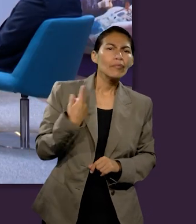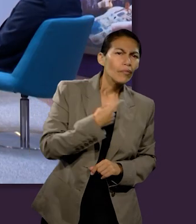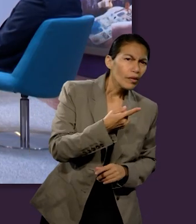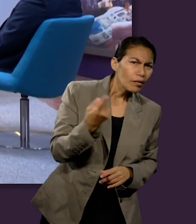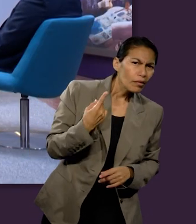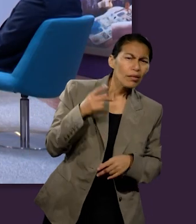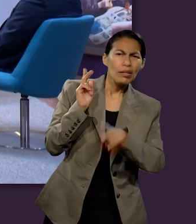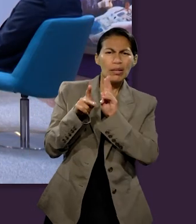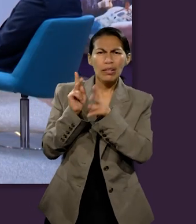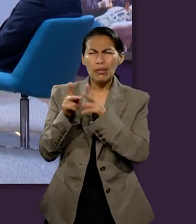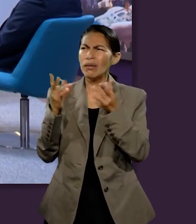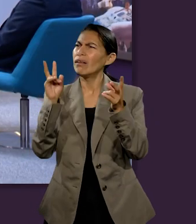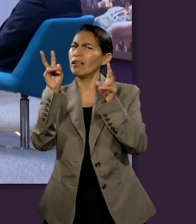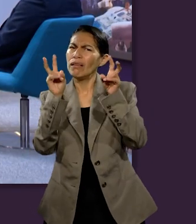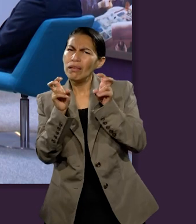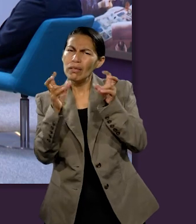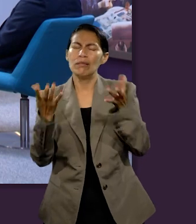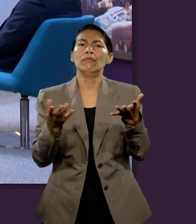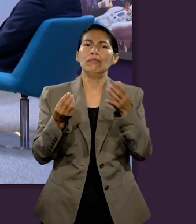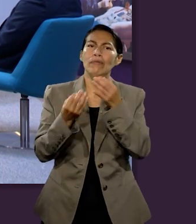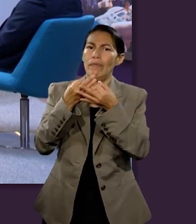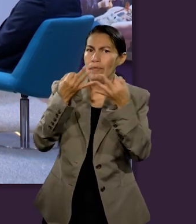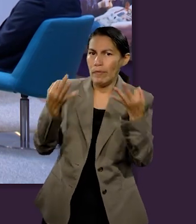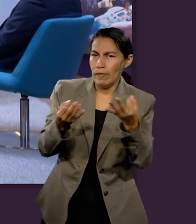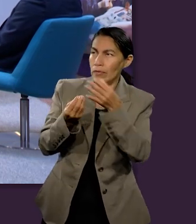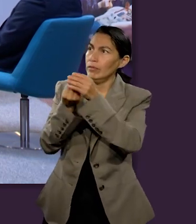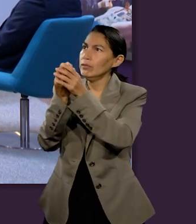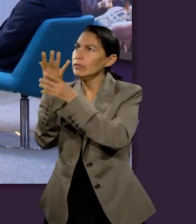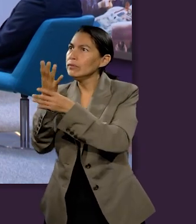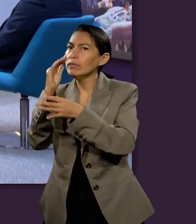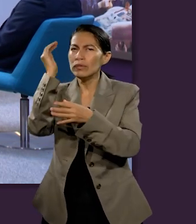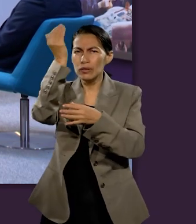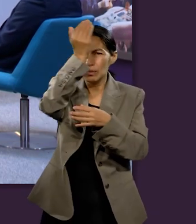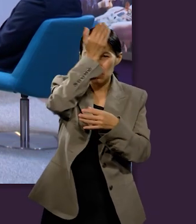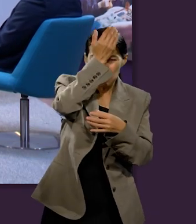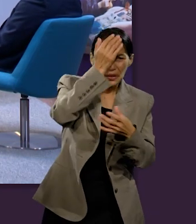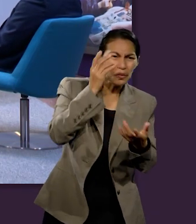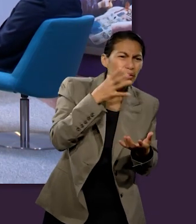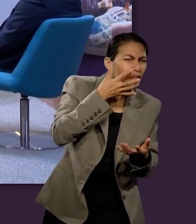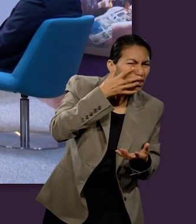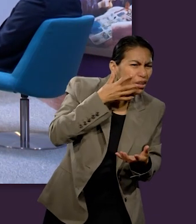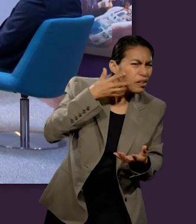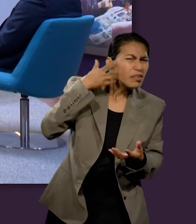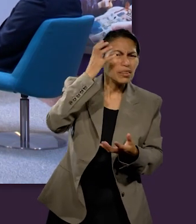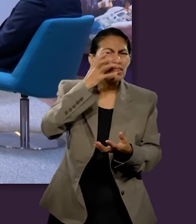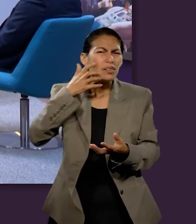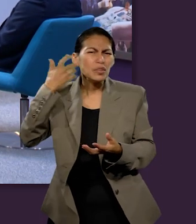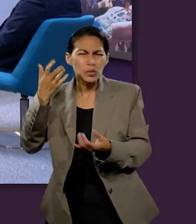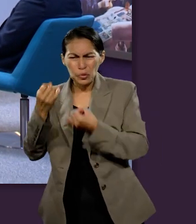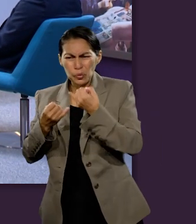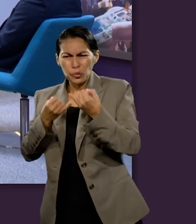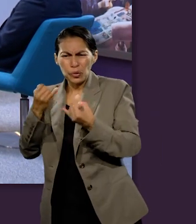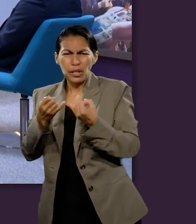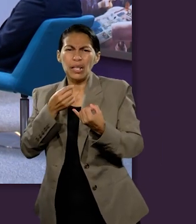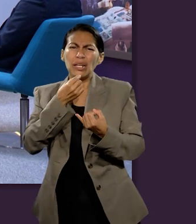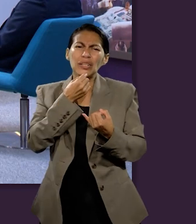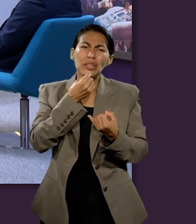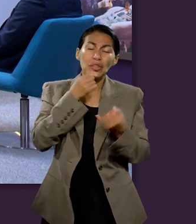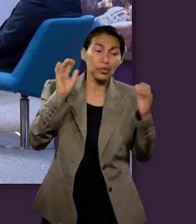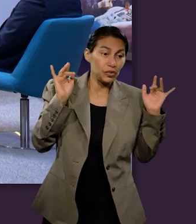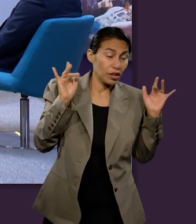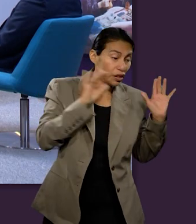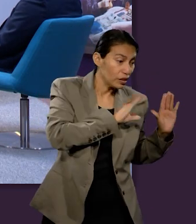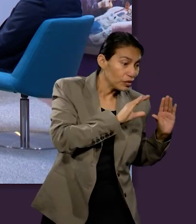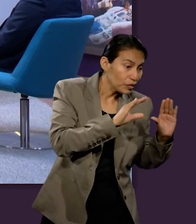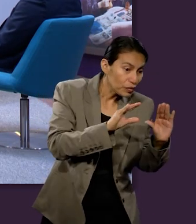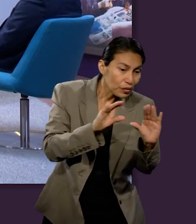preguntarles normalmente cuando hablamos de estos temas de la Tierra Nueva y que los corderos jugarán con los